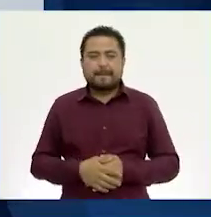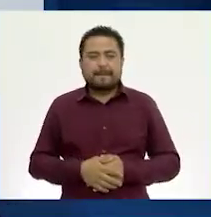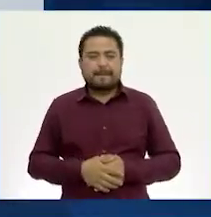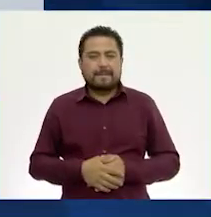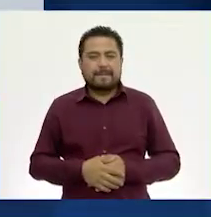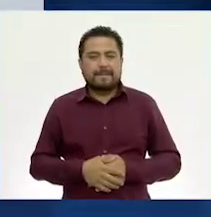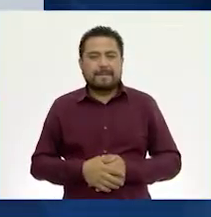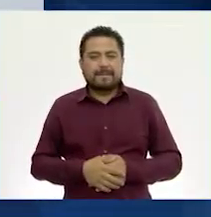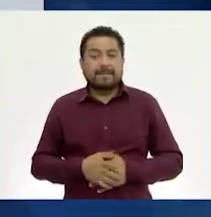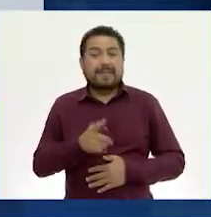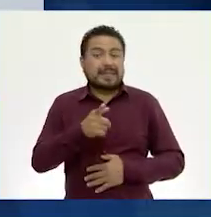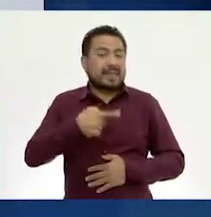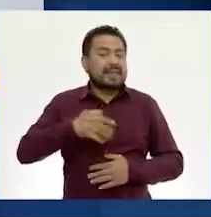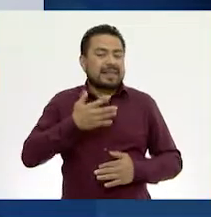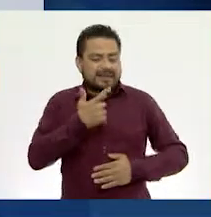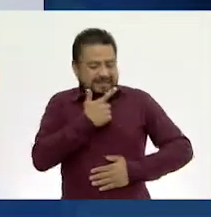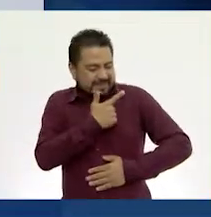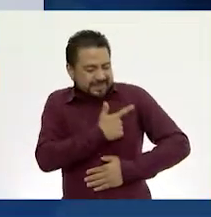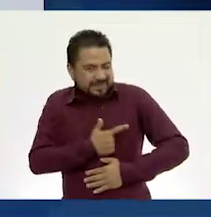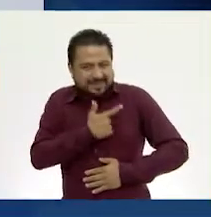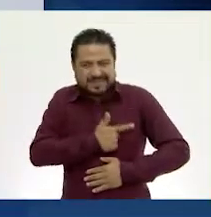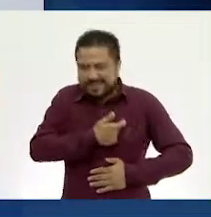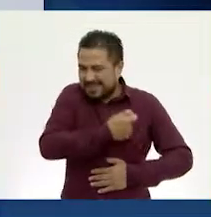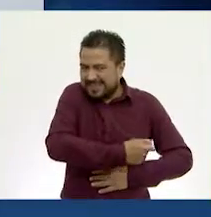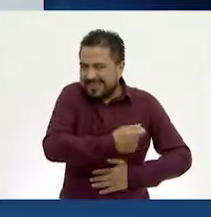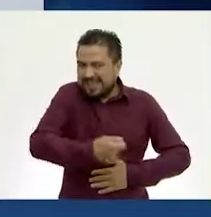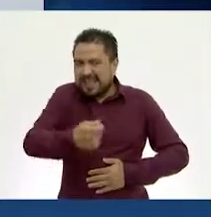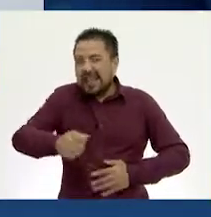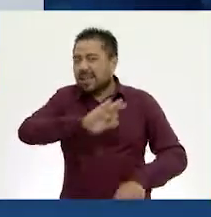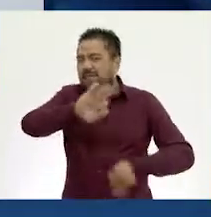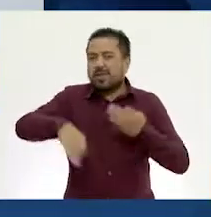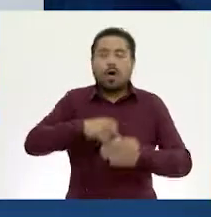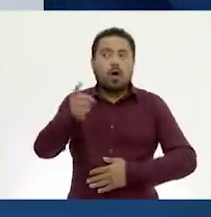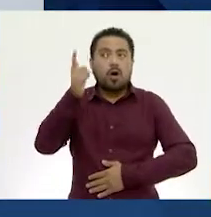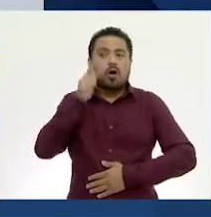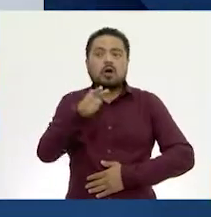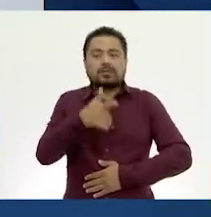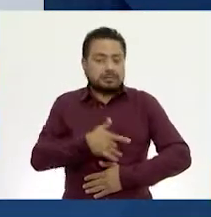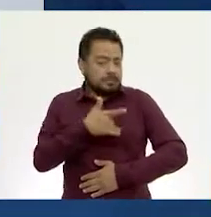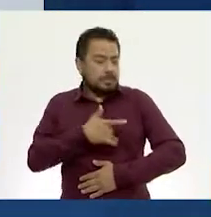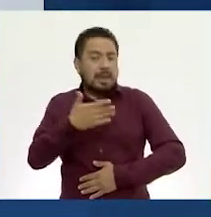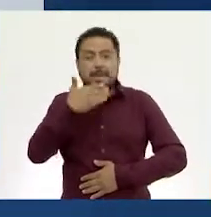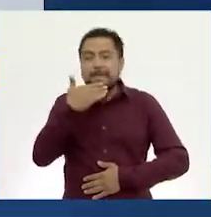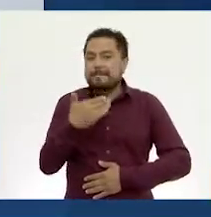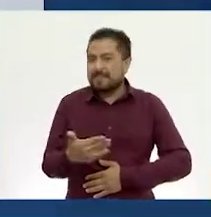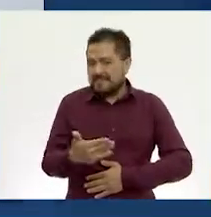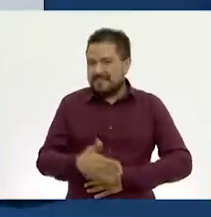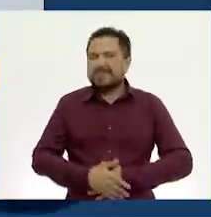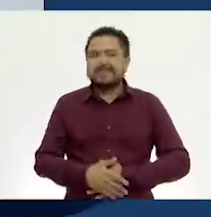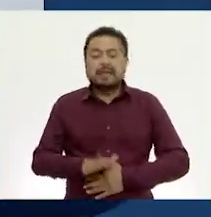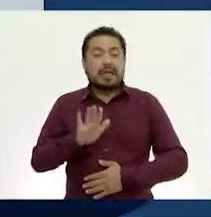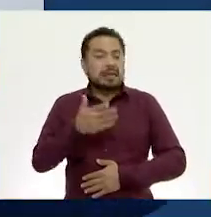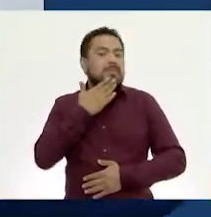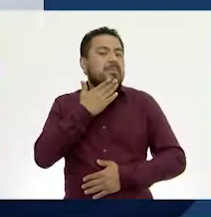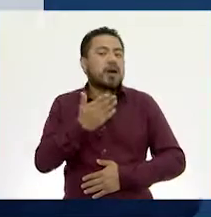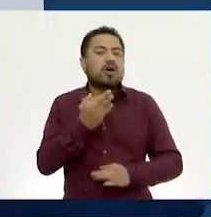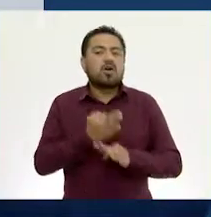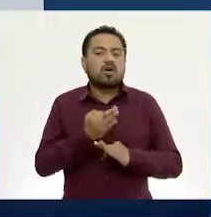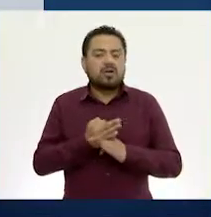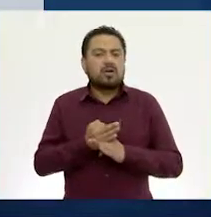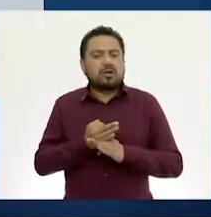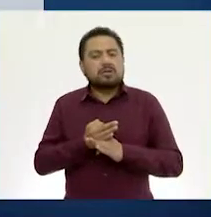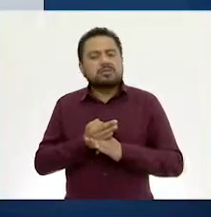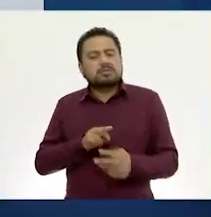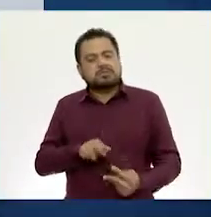¡Ja, ja! Me da mucho gusto saludarlos. Espero que estén muy bien. ¡Qué bueno que vemos la